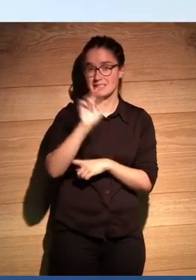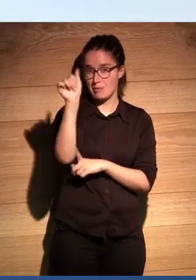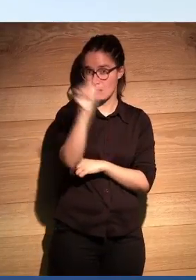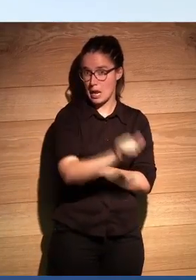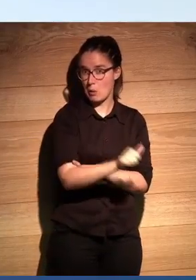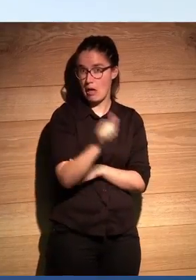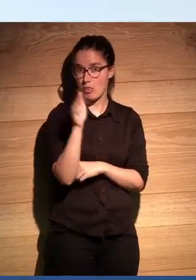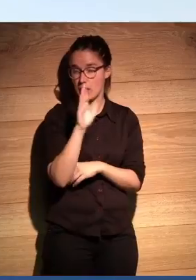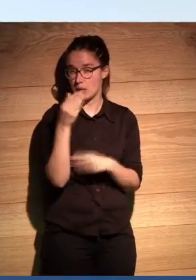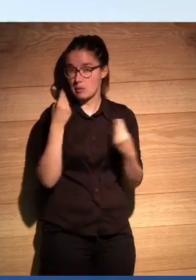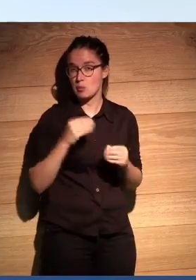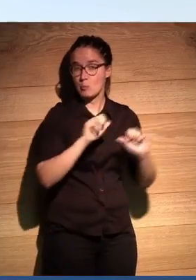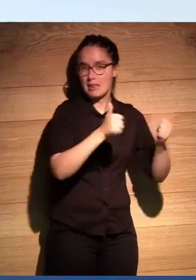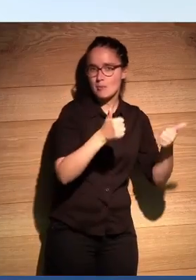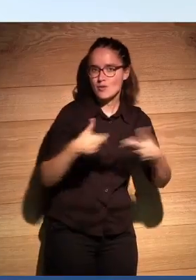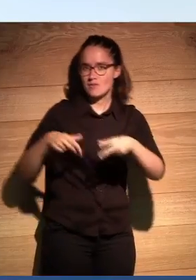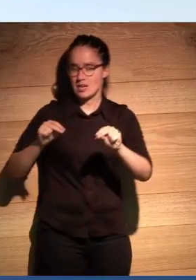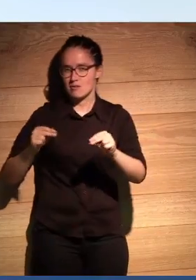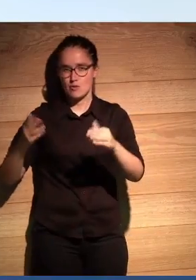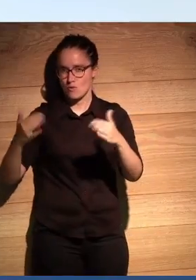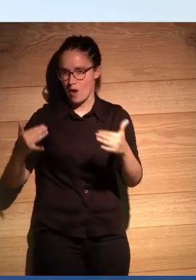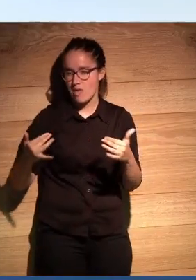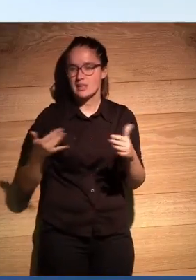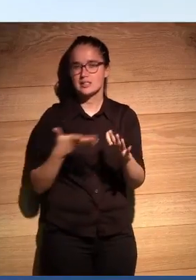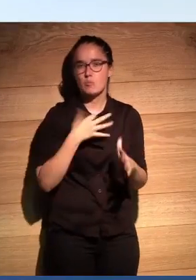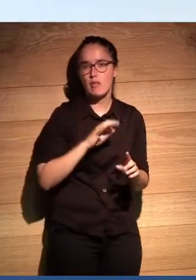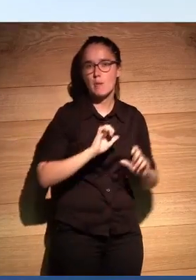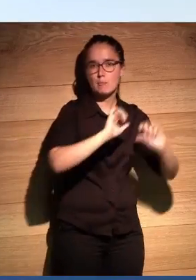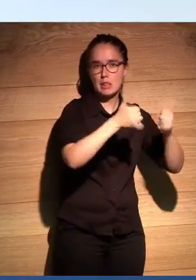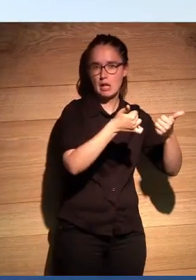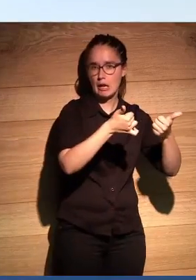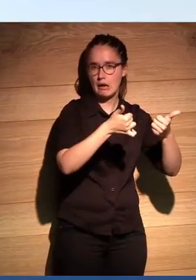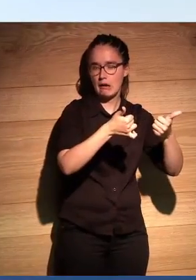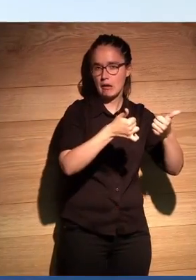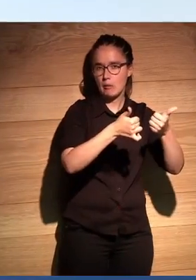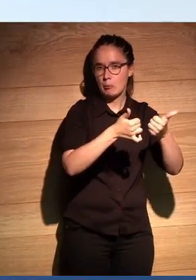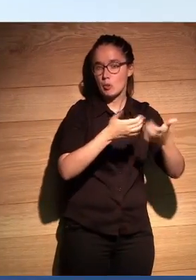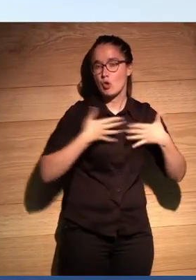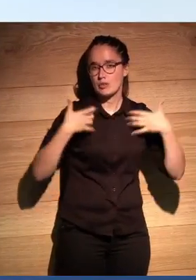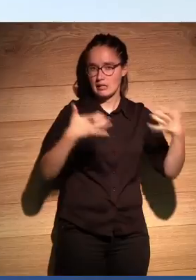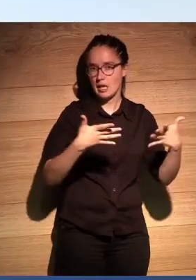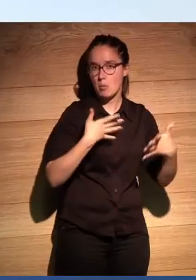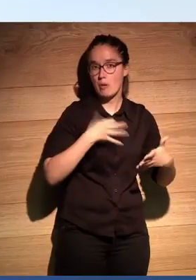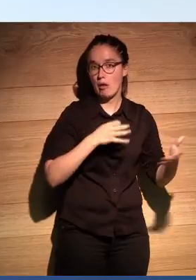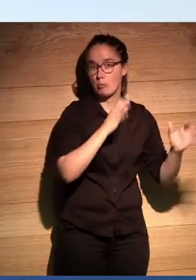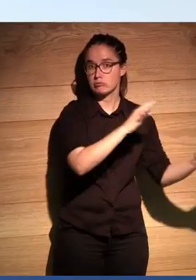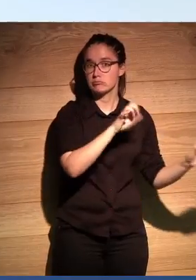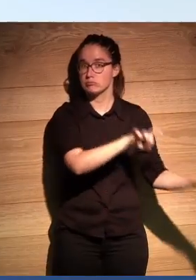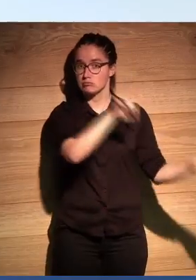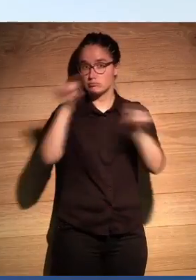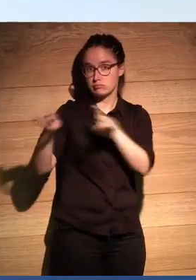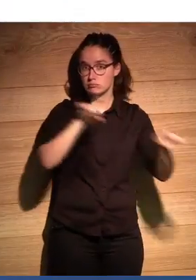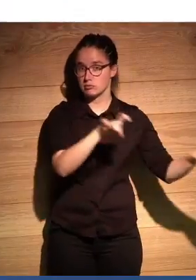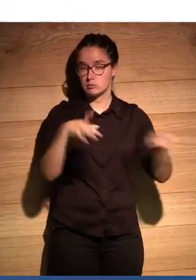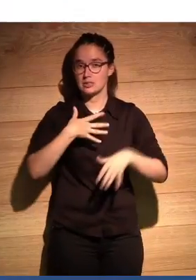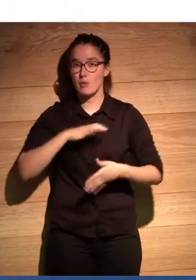en el cine, que tiene un principio y un final. en este caso, se puede comenzar por donde se quiera, ¿no? Y,